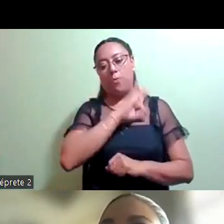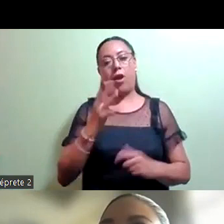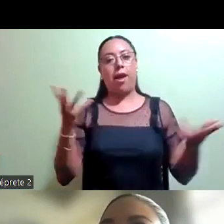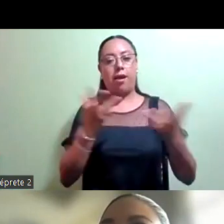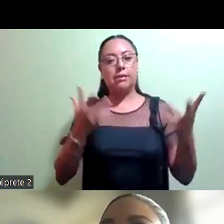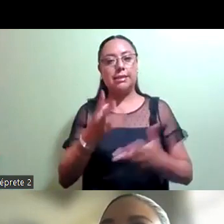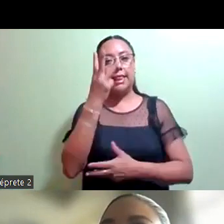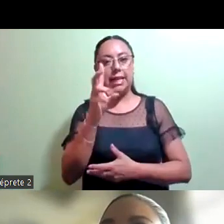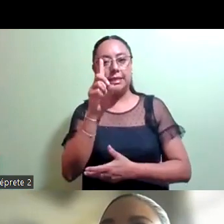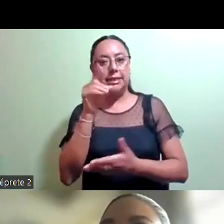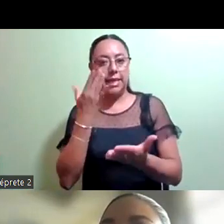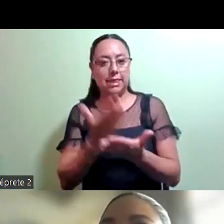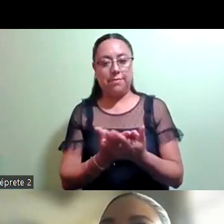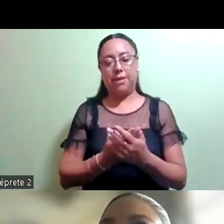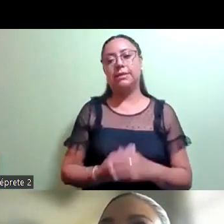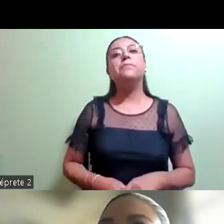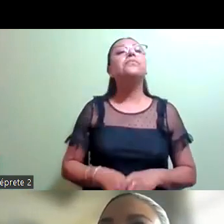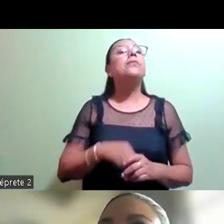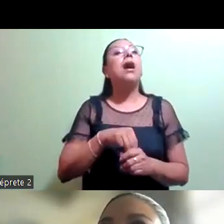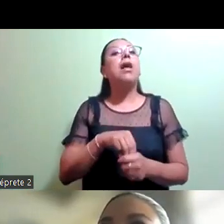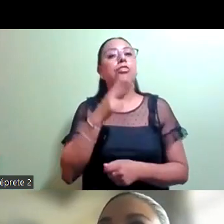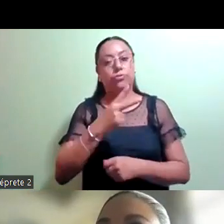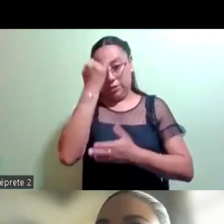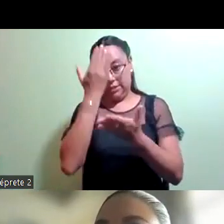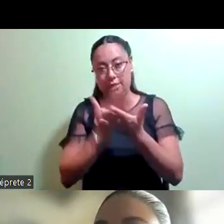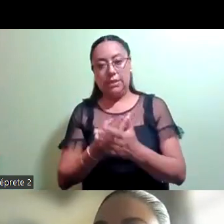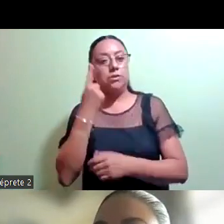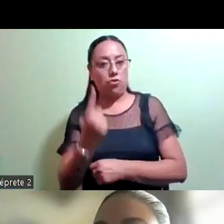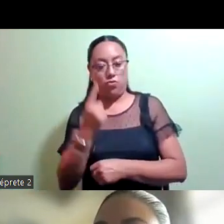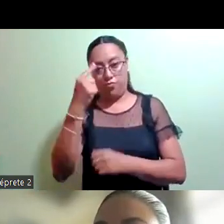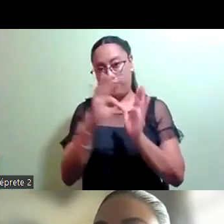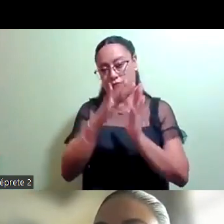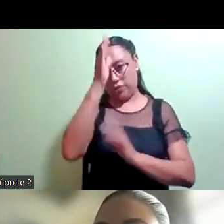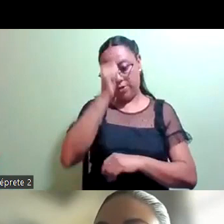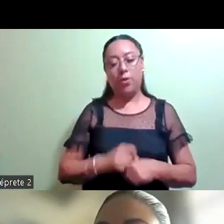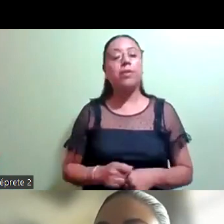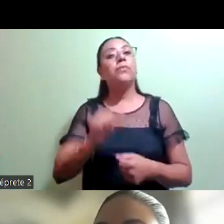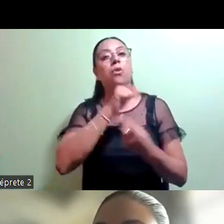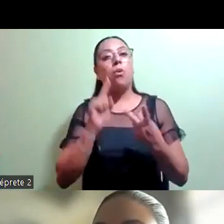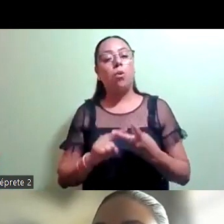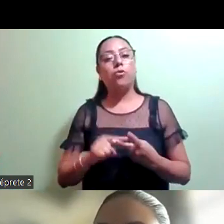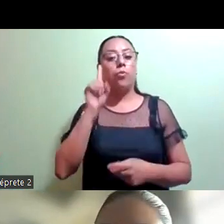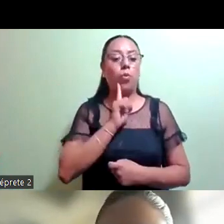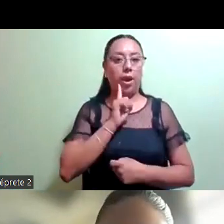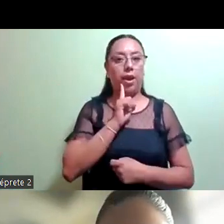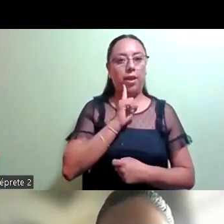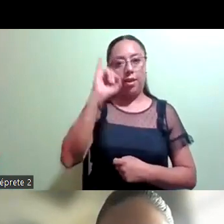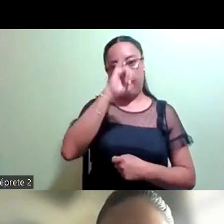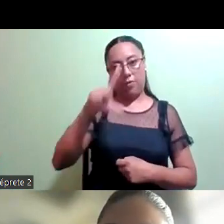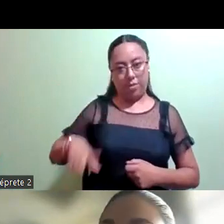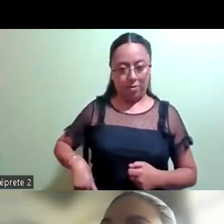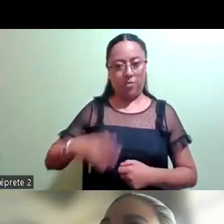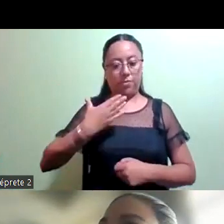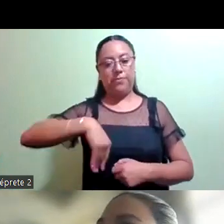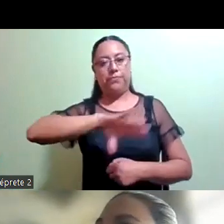iniciativas y un punto de acuerdo. El segundo de la doctora Claudia C. Mampardo, jefe de gobierno de la Ciudad de México, mediante el cual se